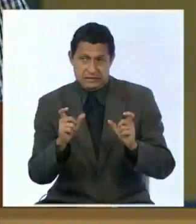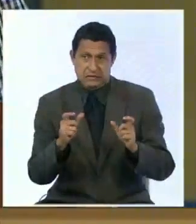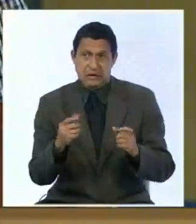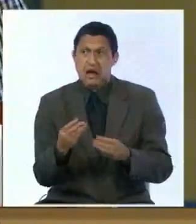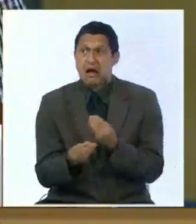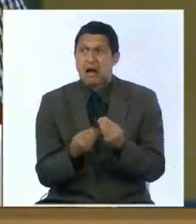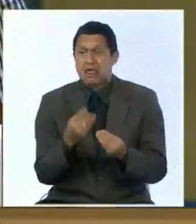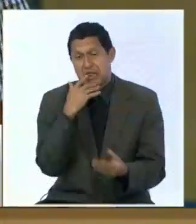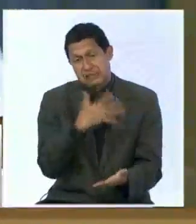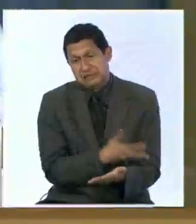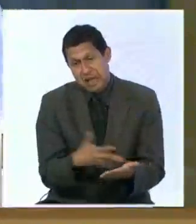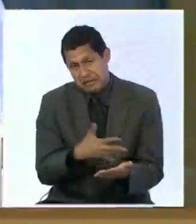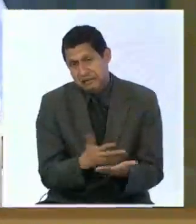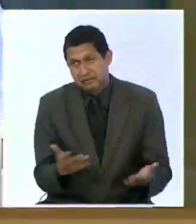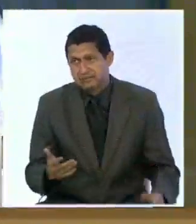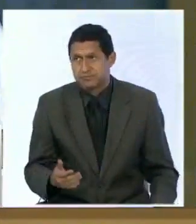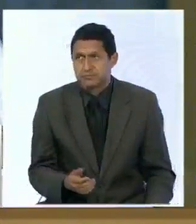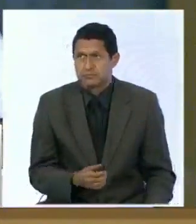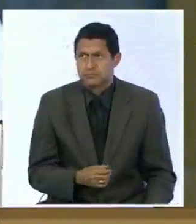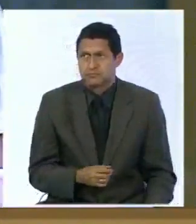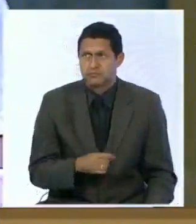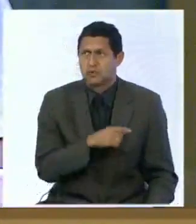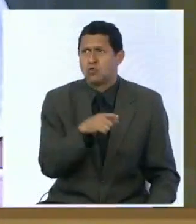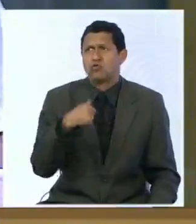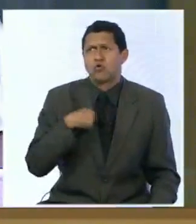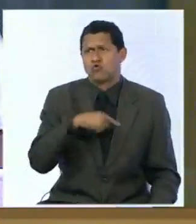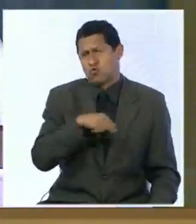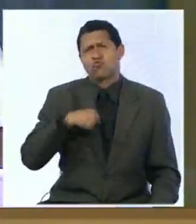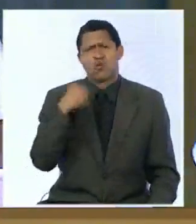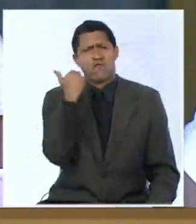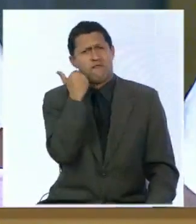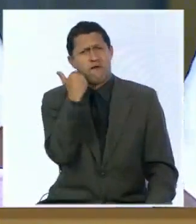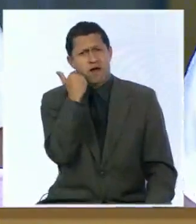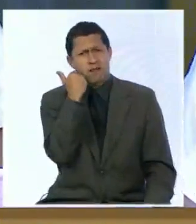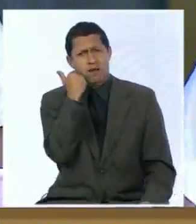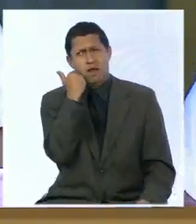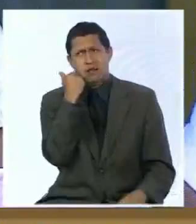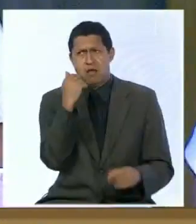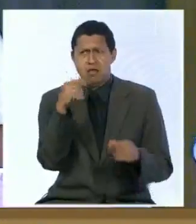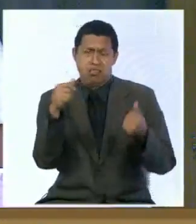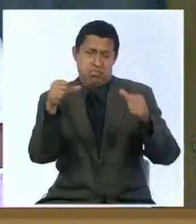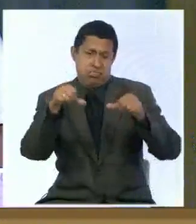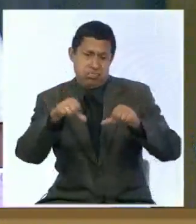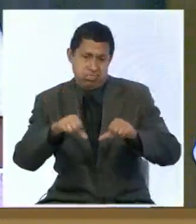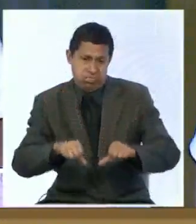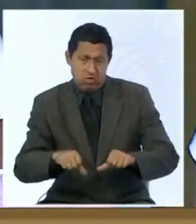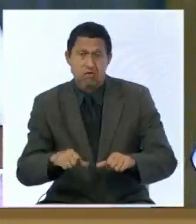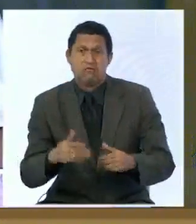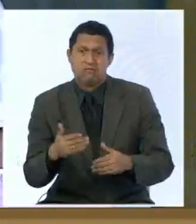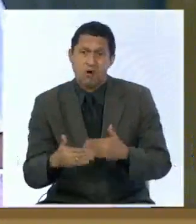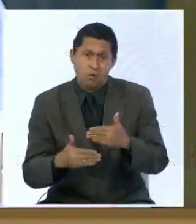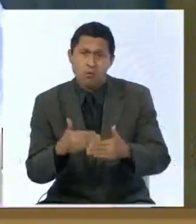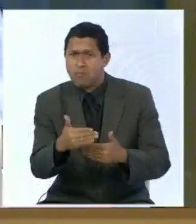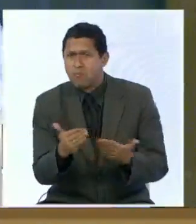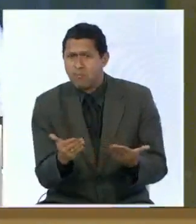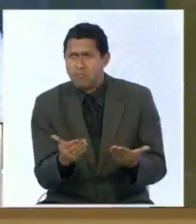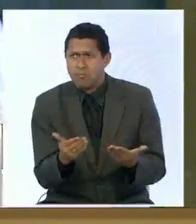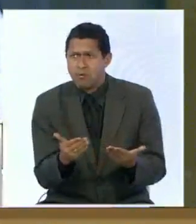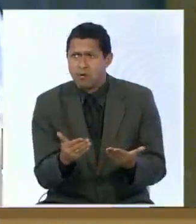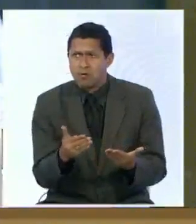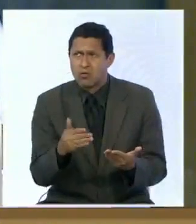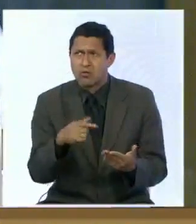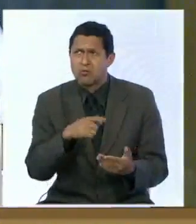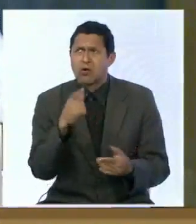sangrado somos una patología degenerativa progresiva que su 90